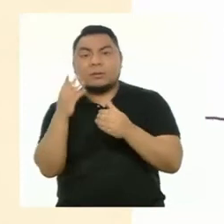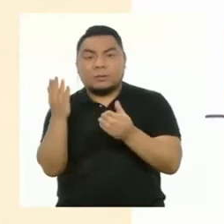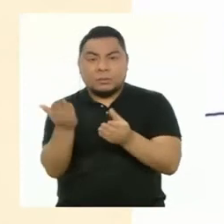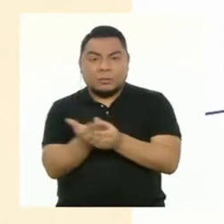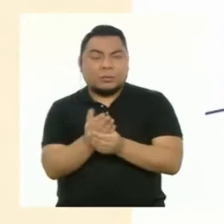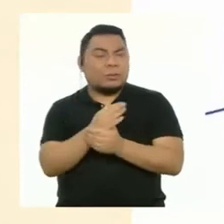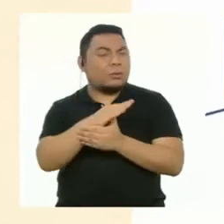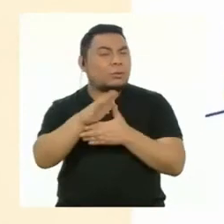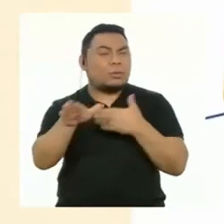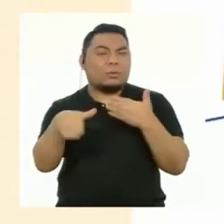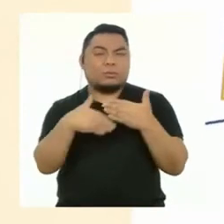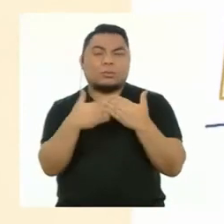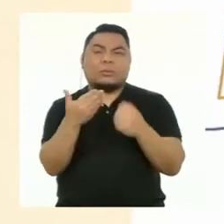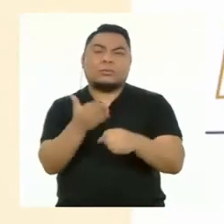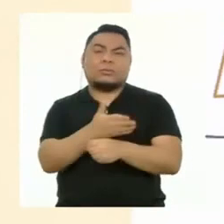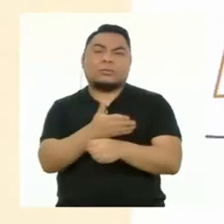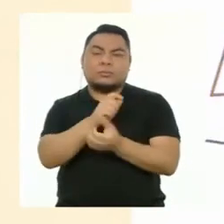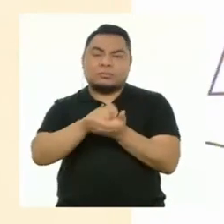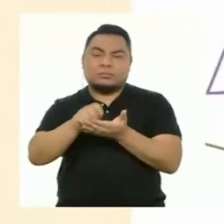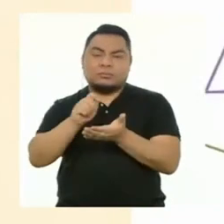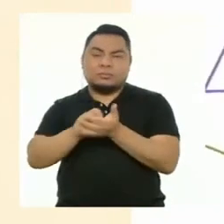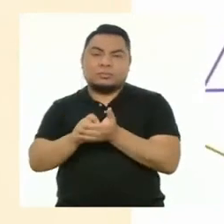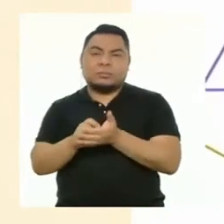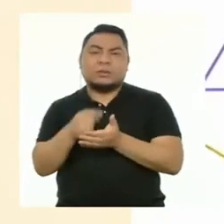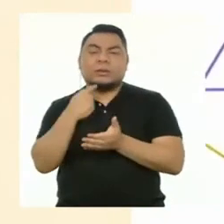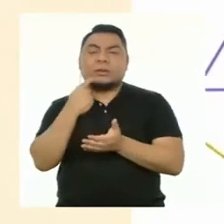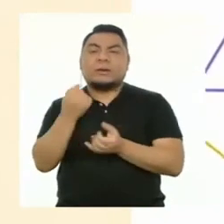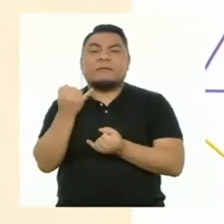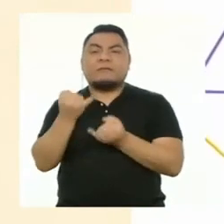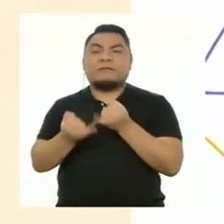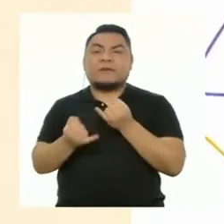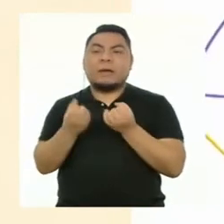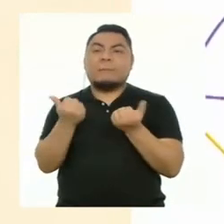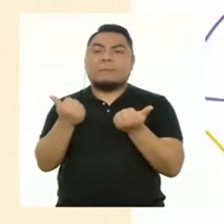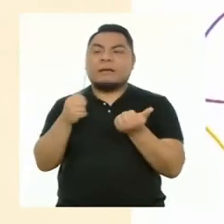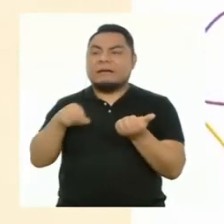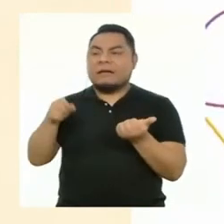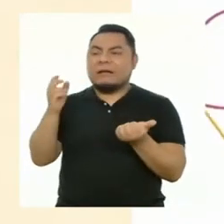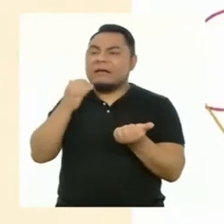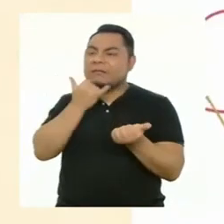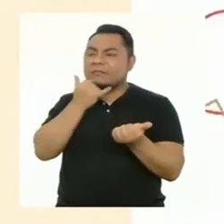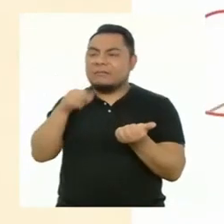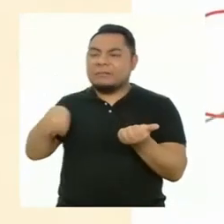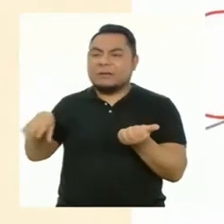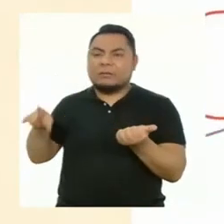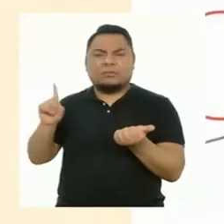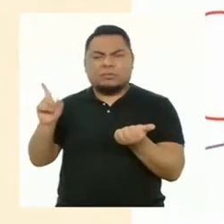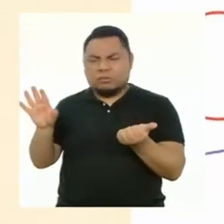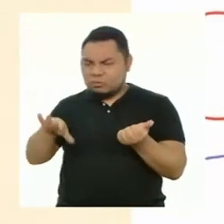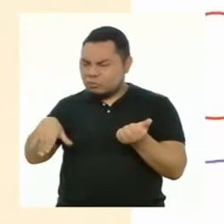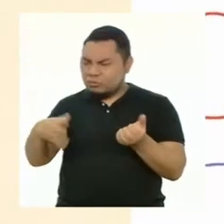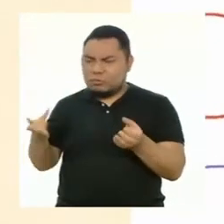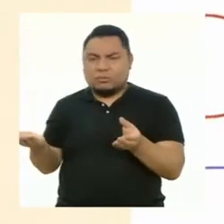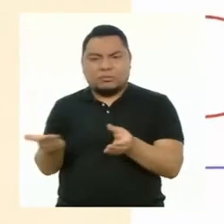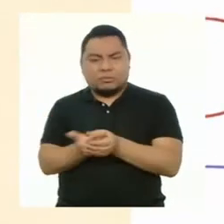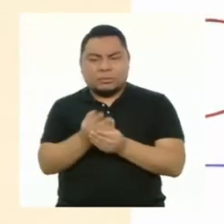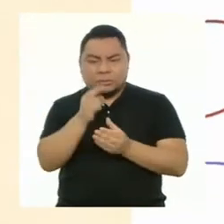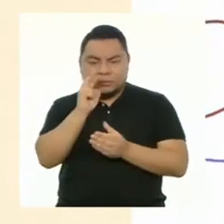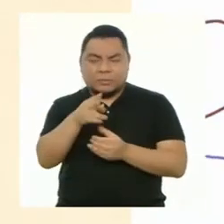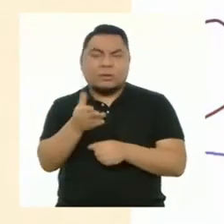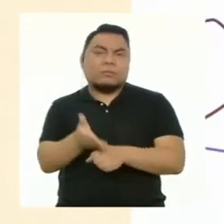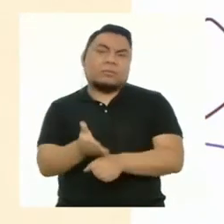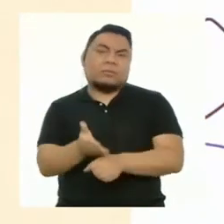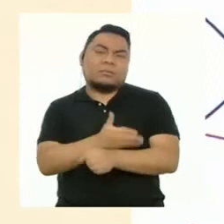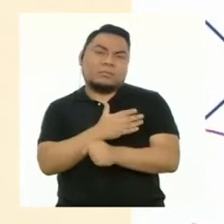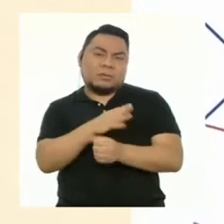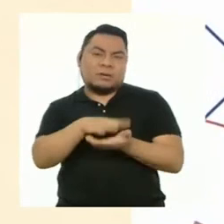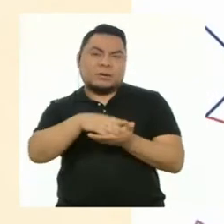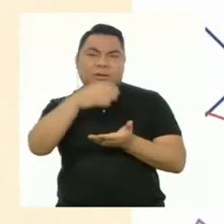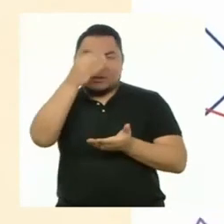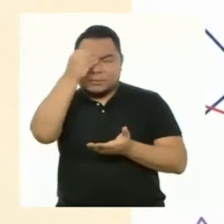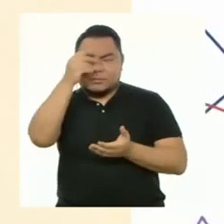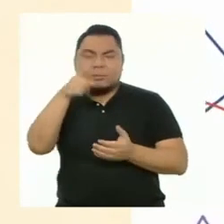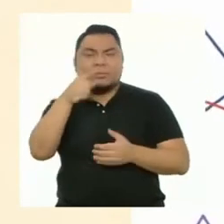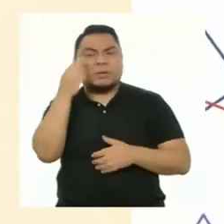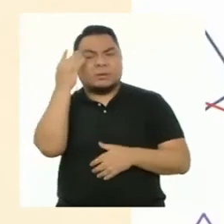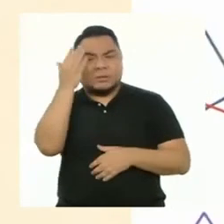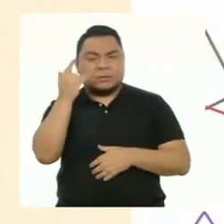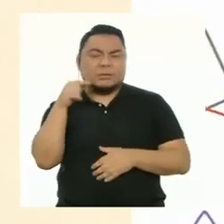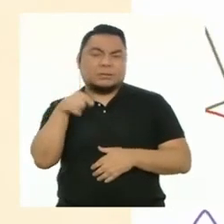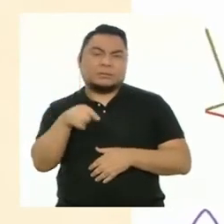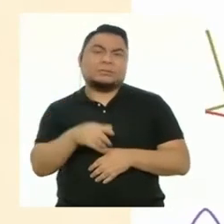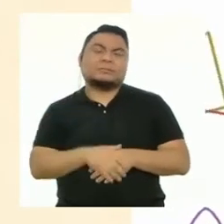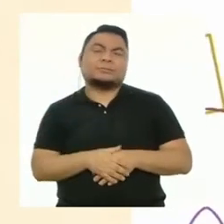productos de todo el proceso y no solo los productos finales. Así te darás cuenta cuál ha sido el progreso de tu aprendizaje y podrás